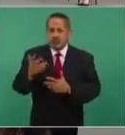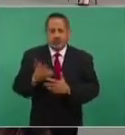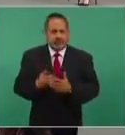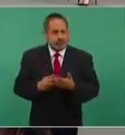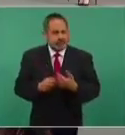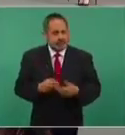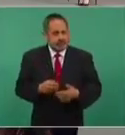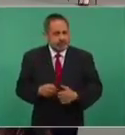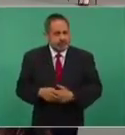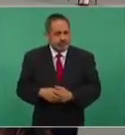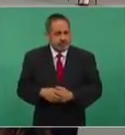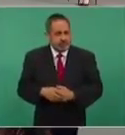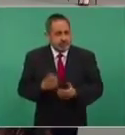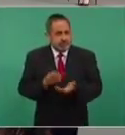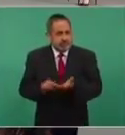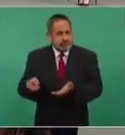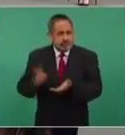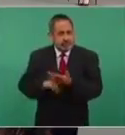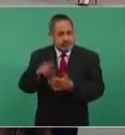el doble